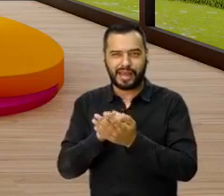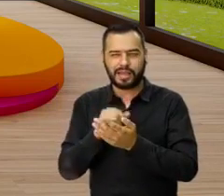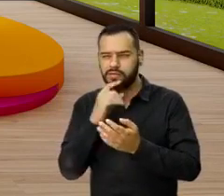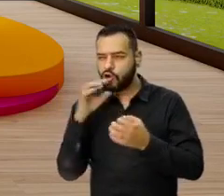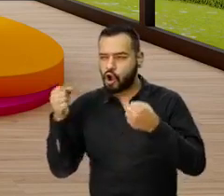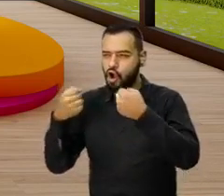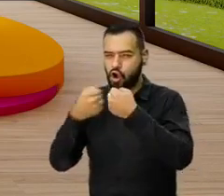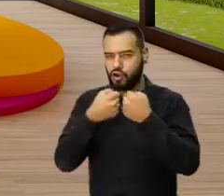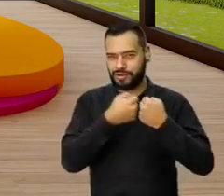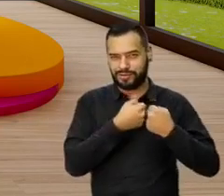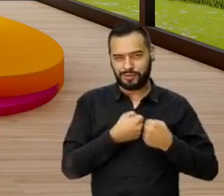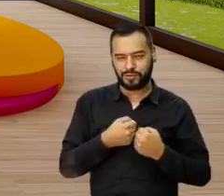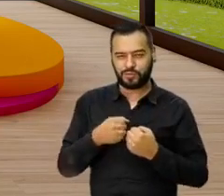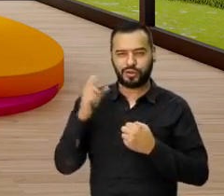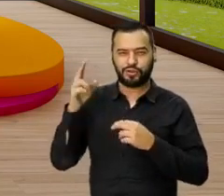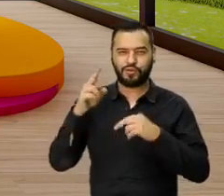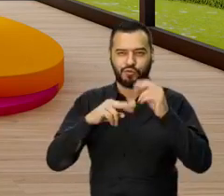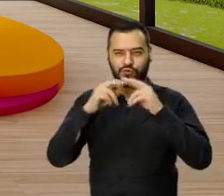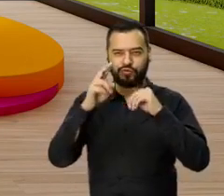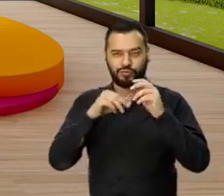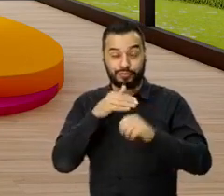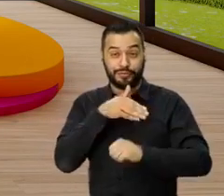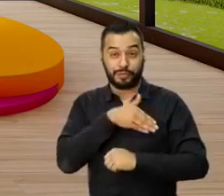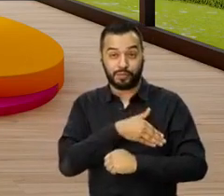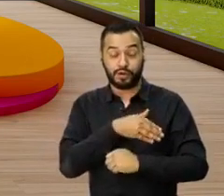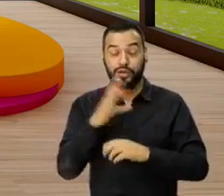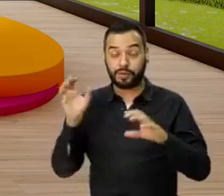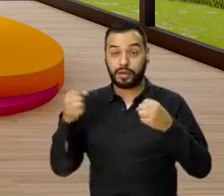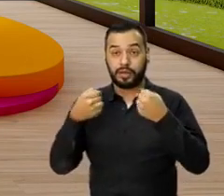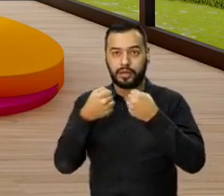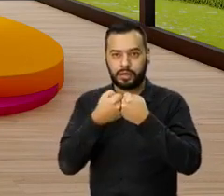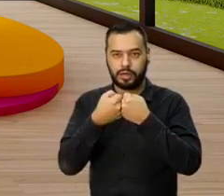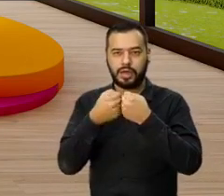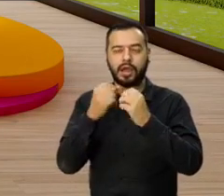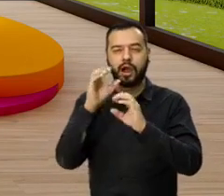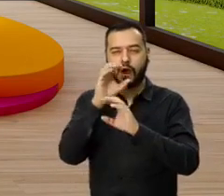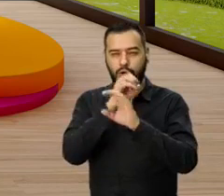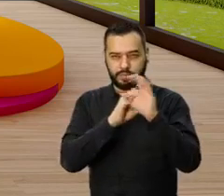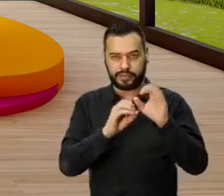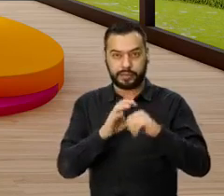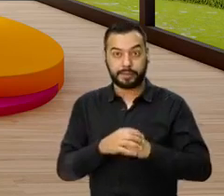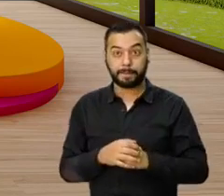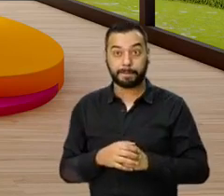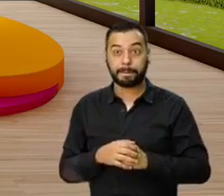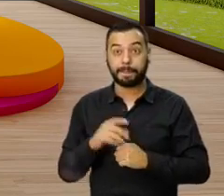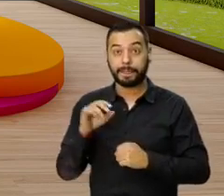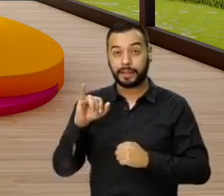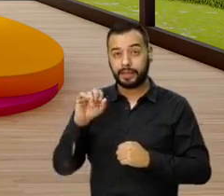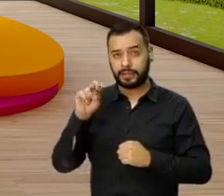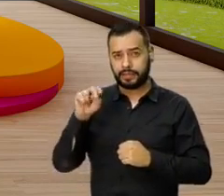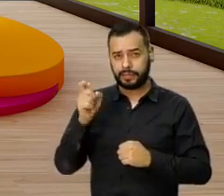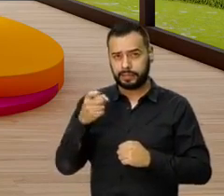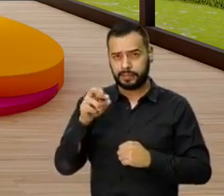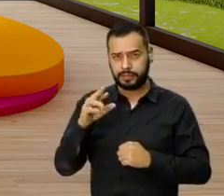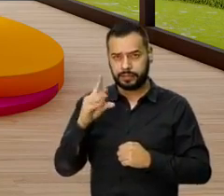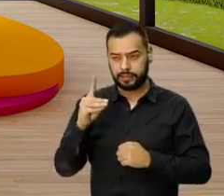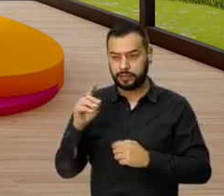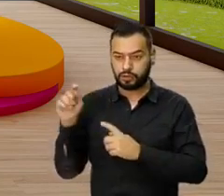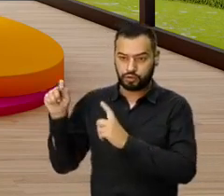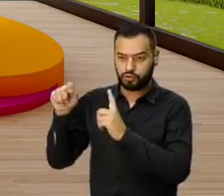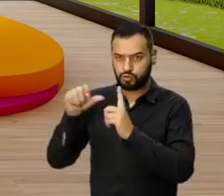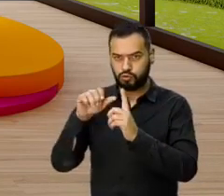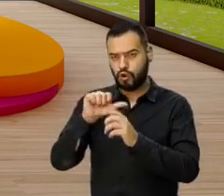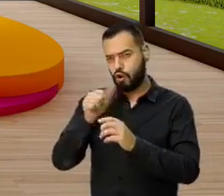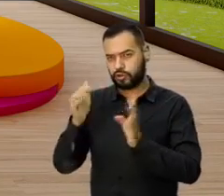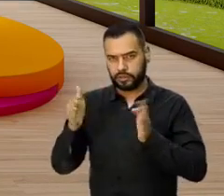grandes alianzas. Así es. De Constructora Bolívar y Compensar. Bueno, Ingrid nos pregunta, ¿reciben subsidio de otras cajas? Sí, sí señora,